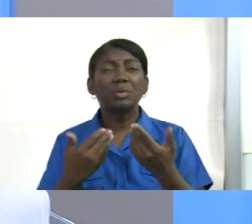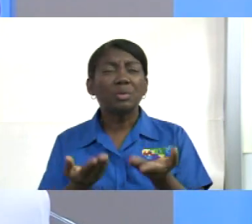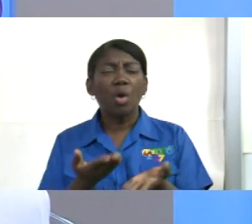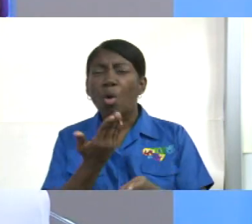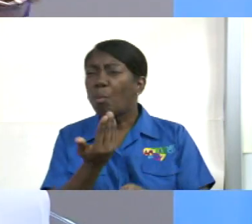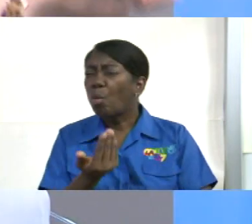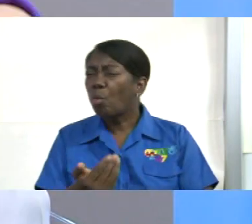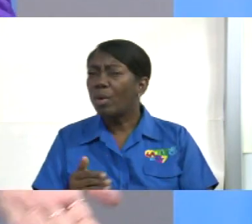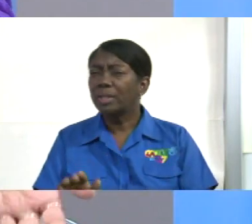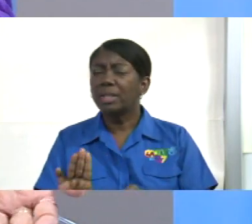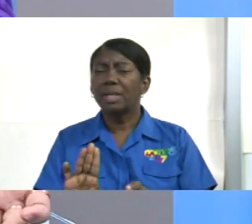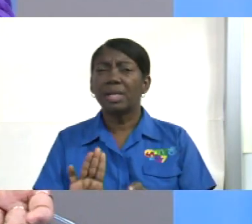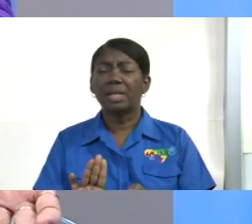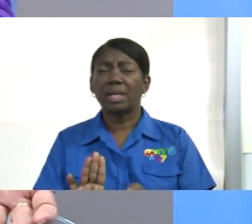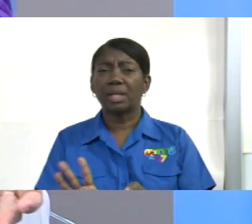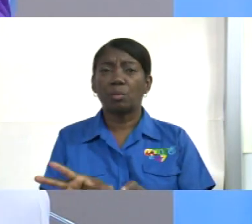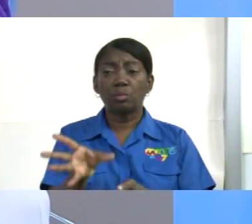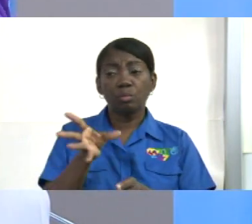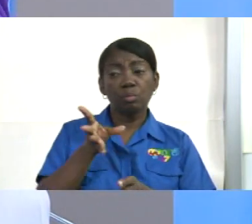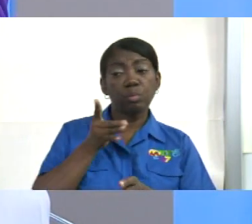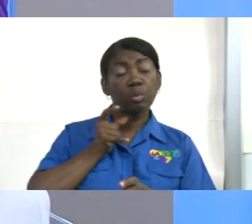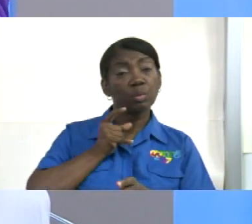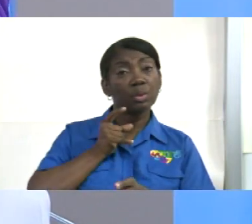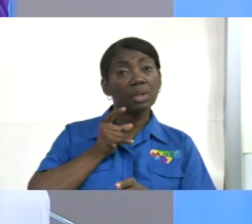cualquiera que nos puede pasar lo mismo.